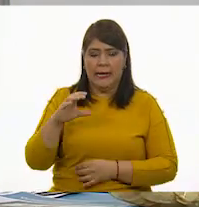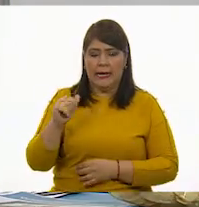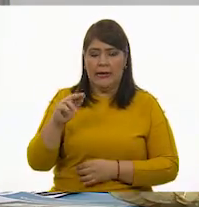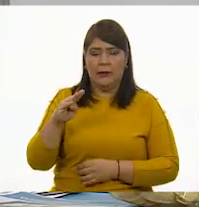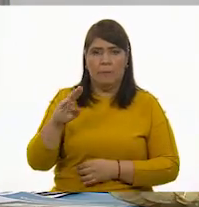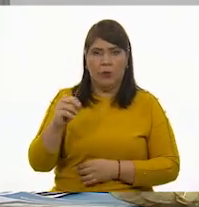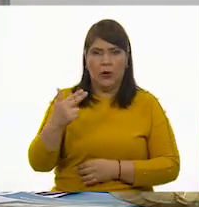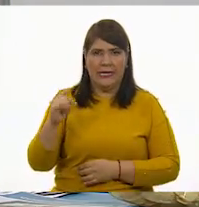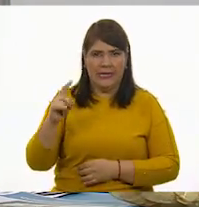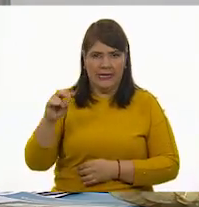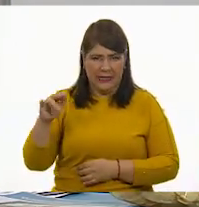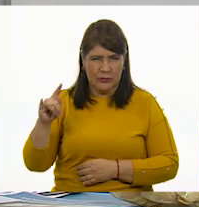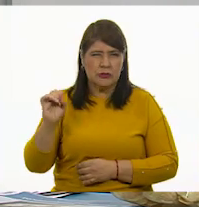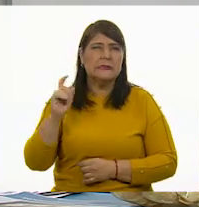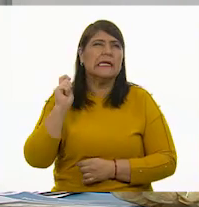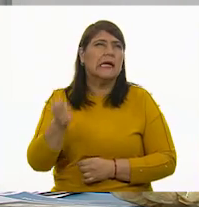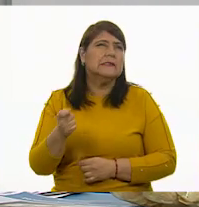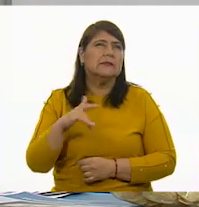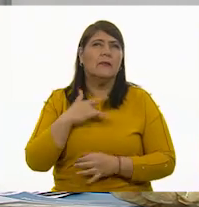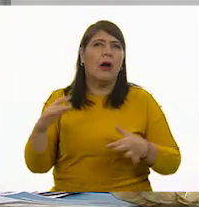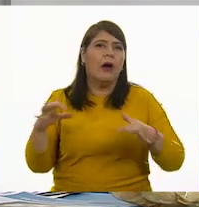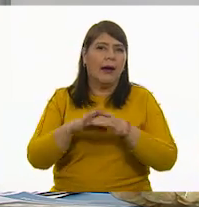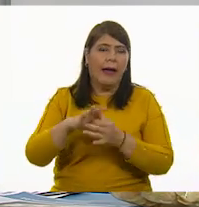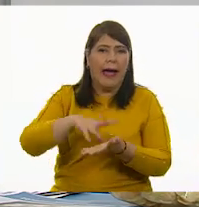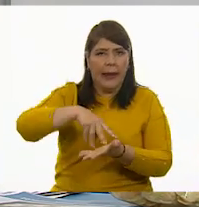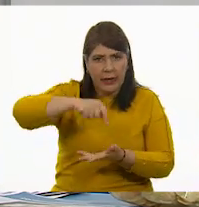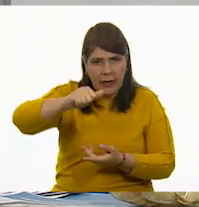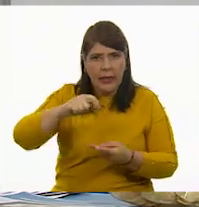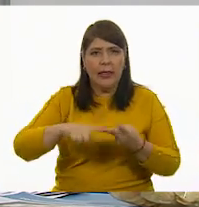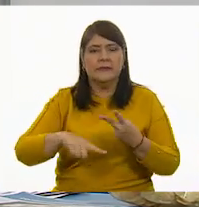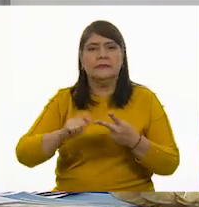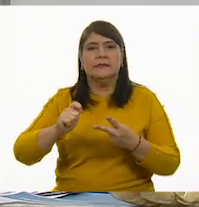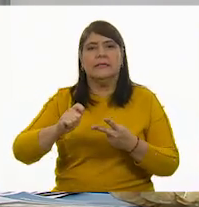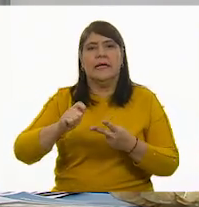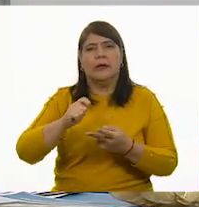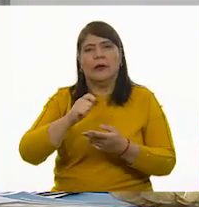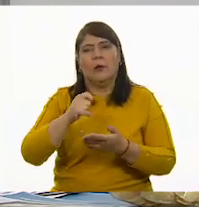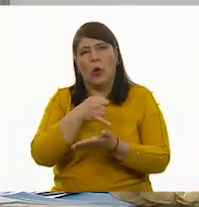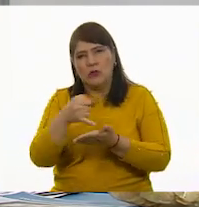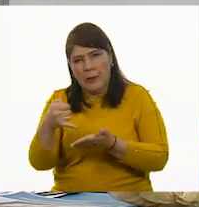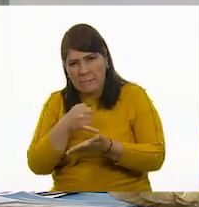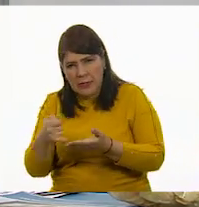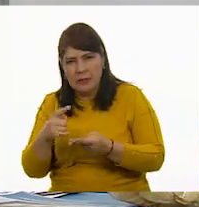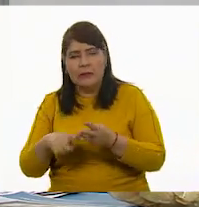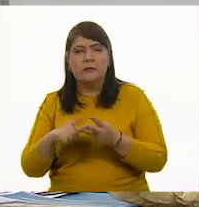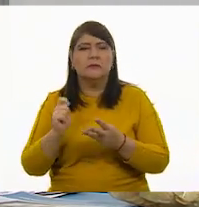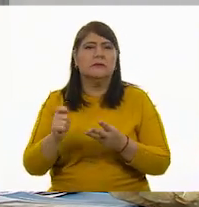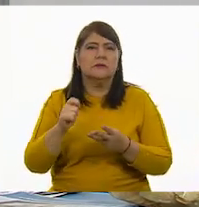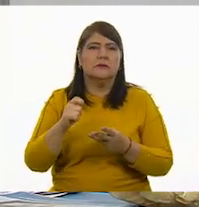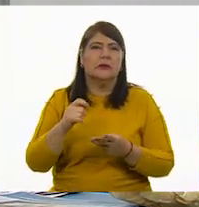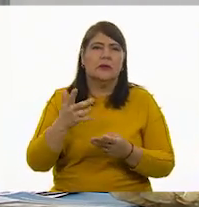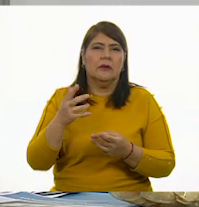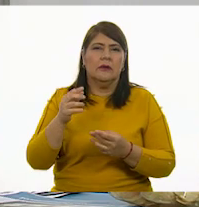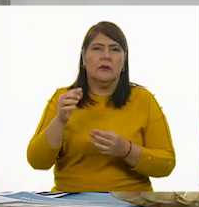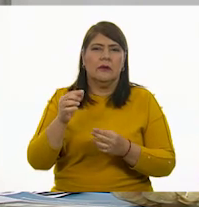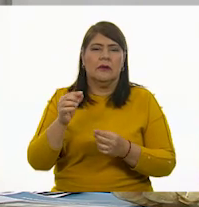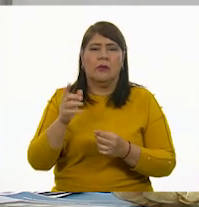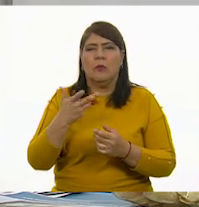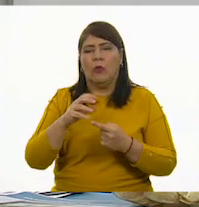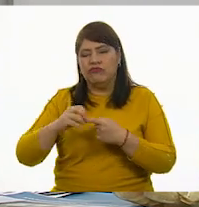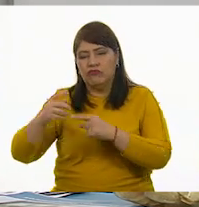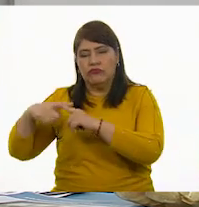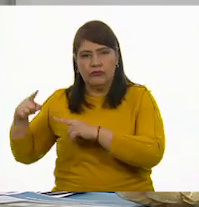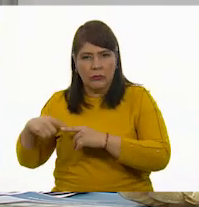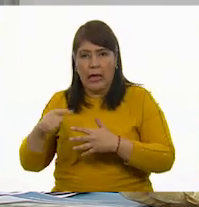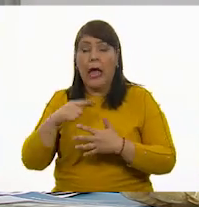carbohidratos? Pues son las harinas, son las semillas, también nos sirve para, nos provee de energía,